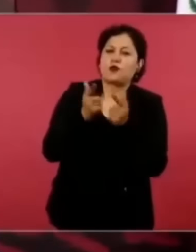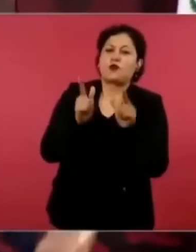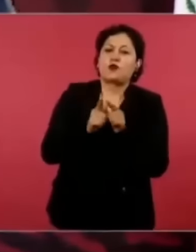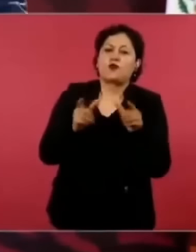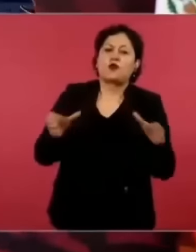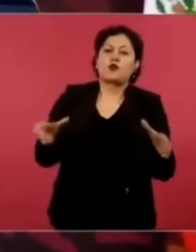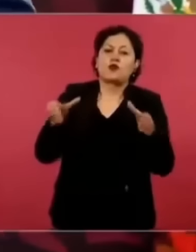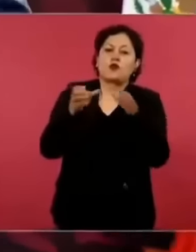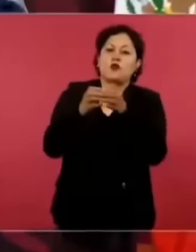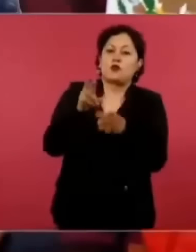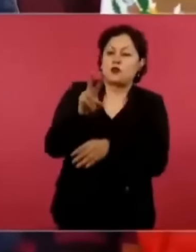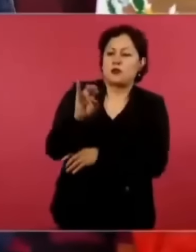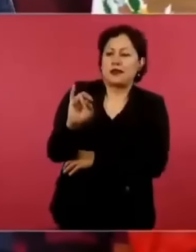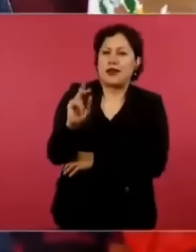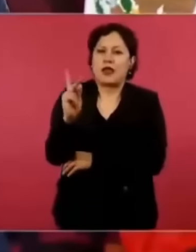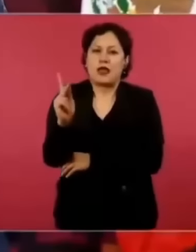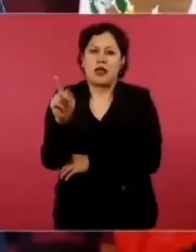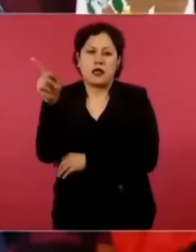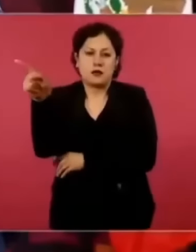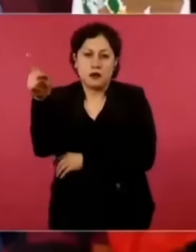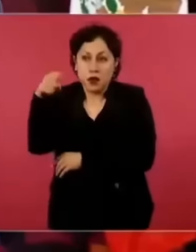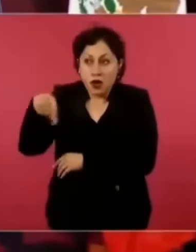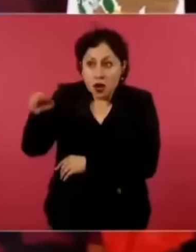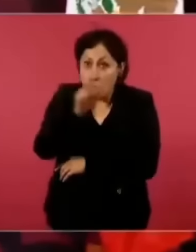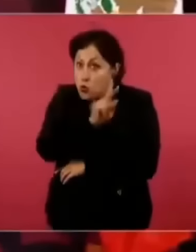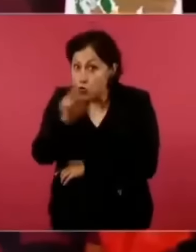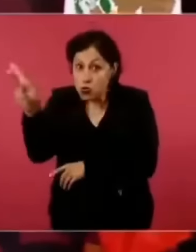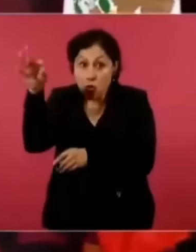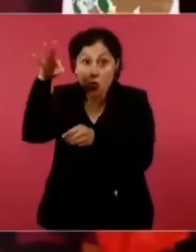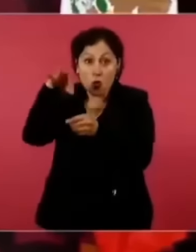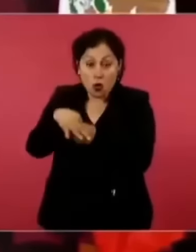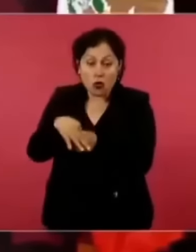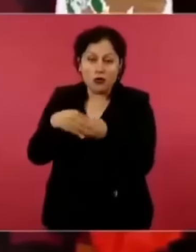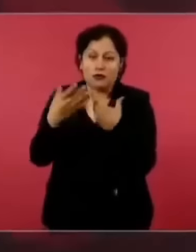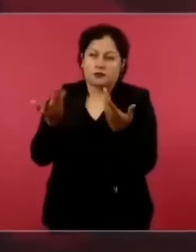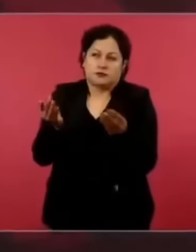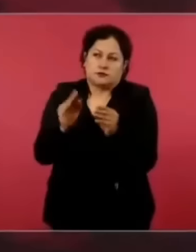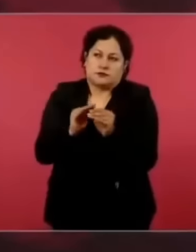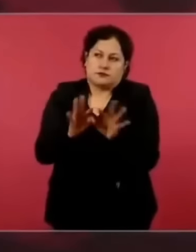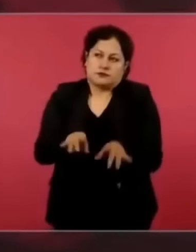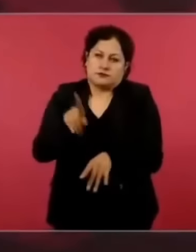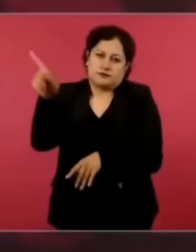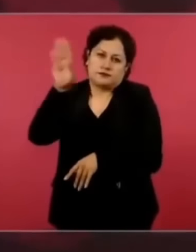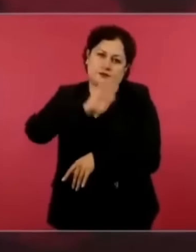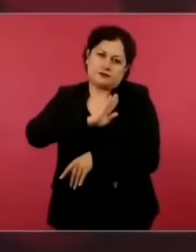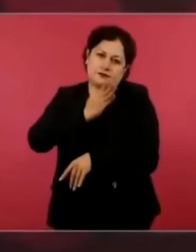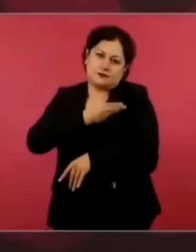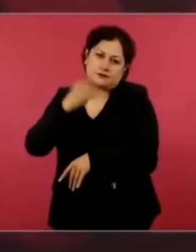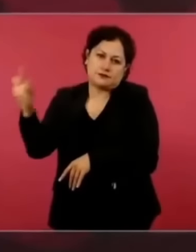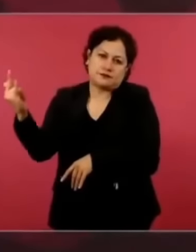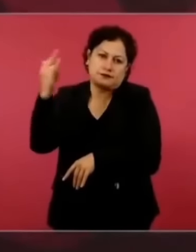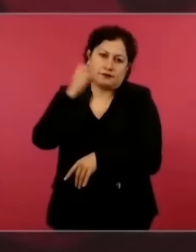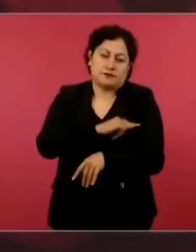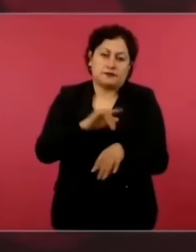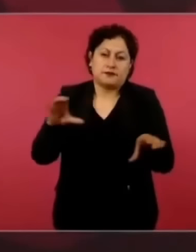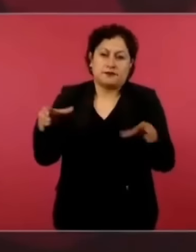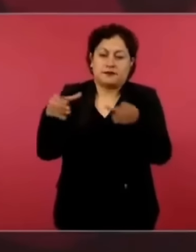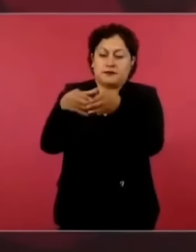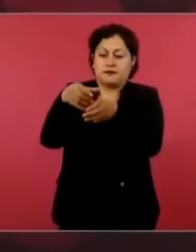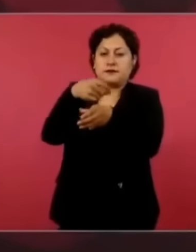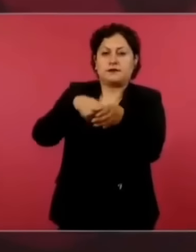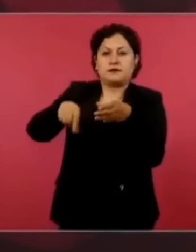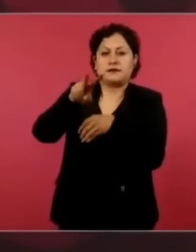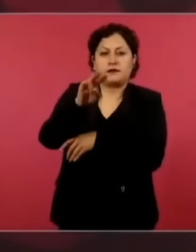como el otro, en el campo de golf